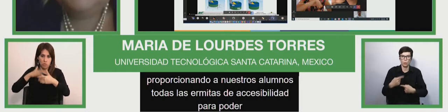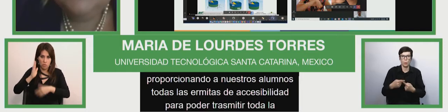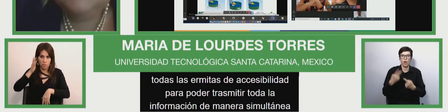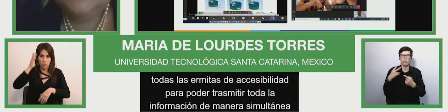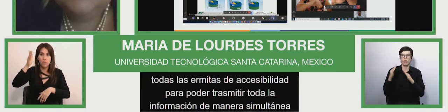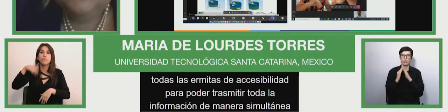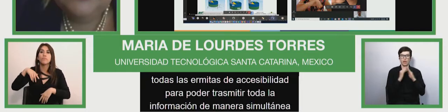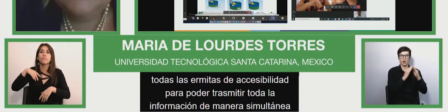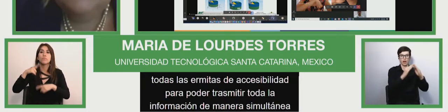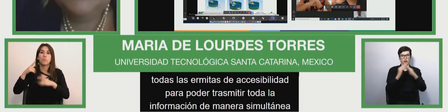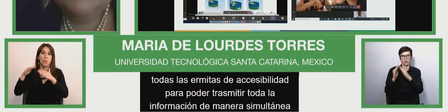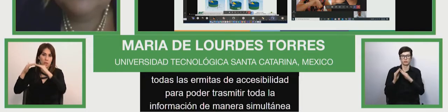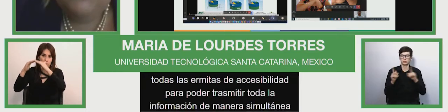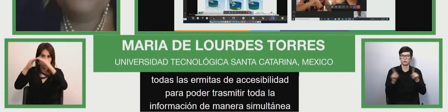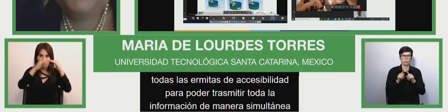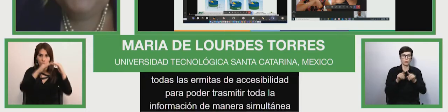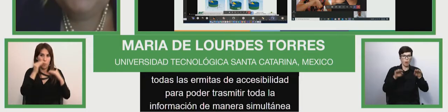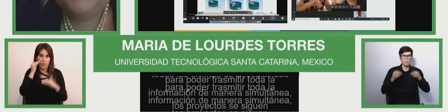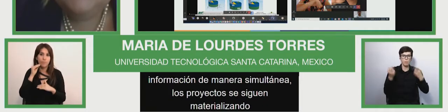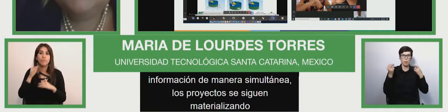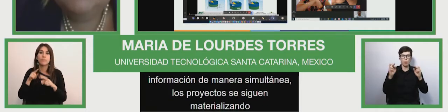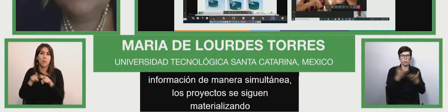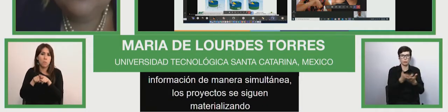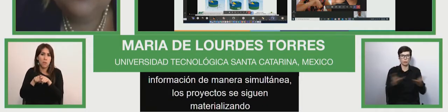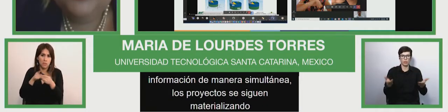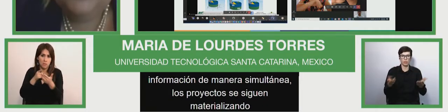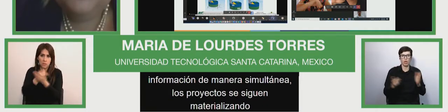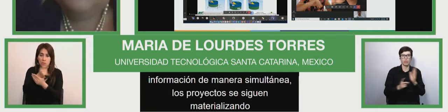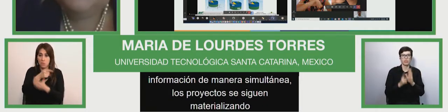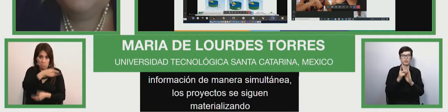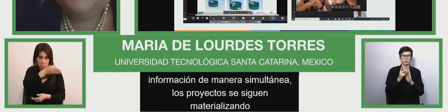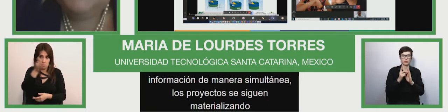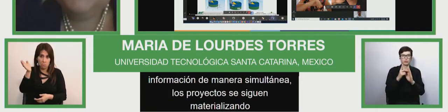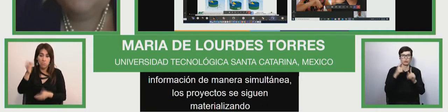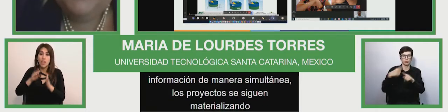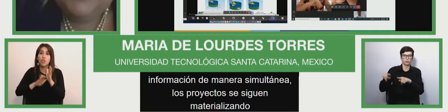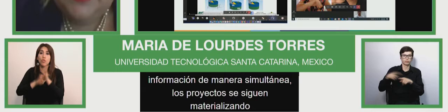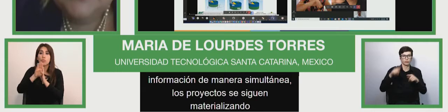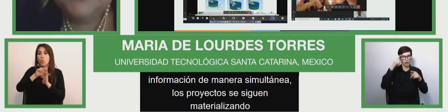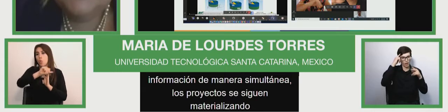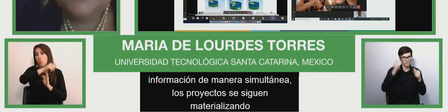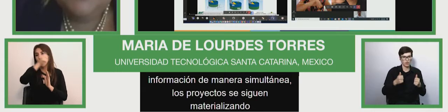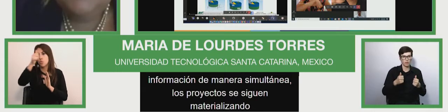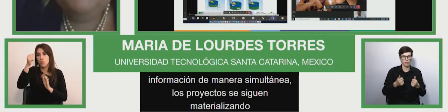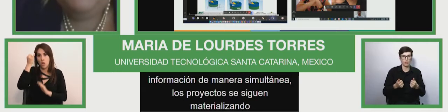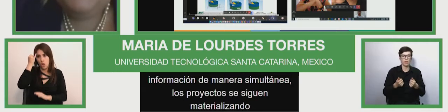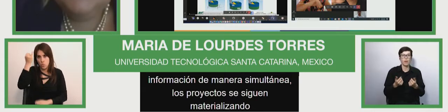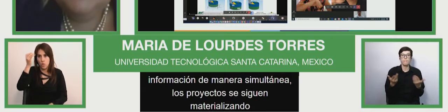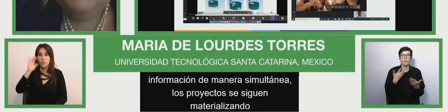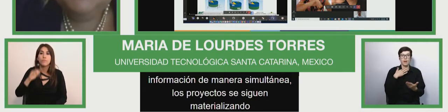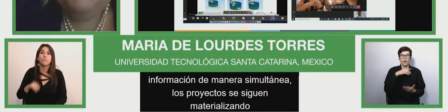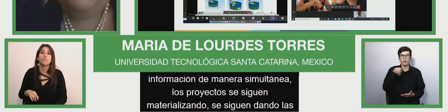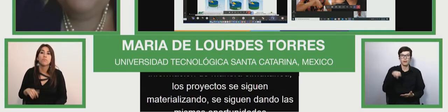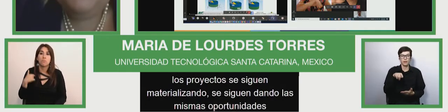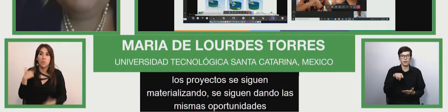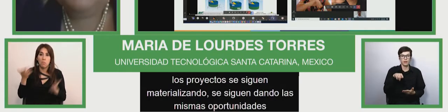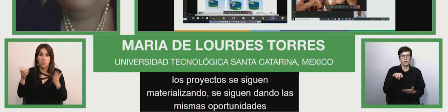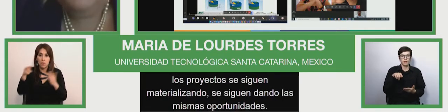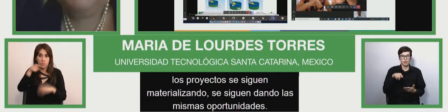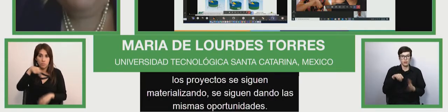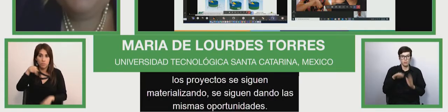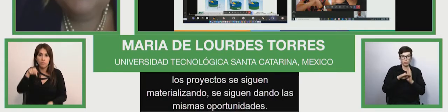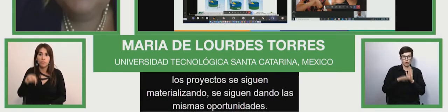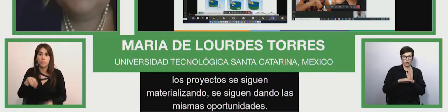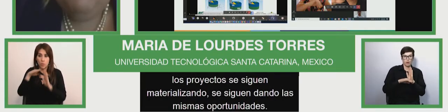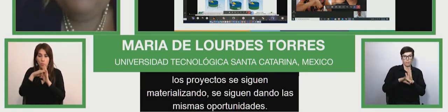se le siguen dando las mismas oportunidades de desarrollo de todas sus habilidades y competencias y precisamente por programas